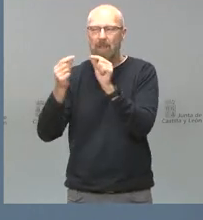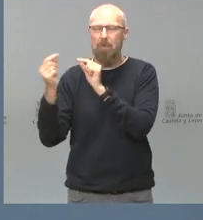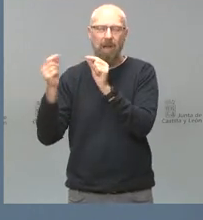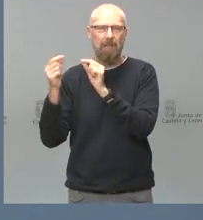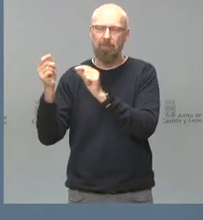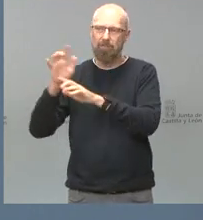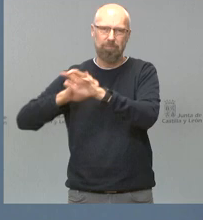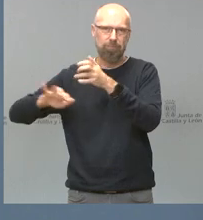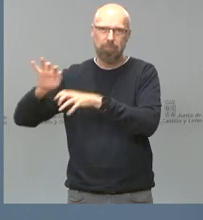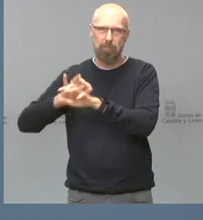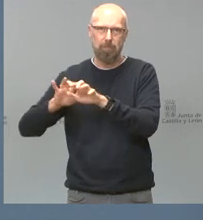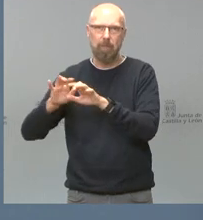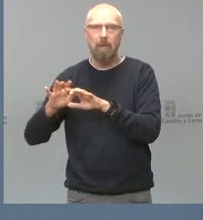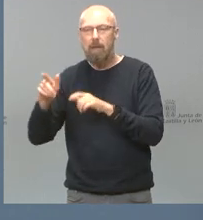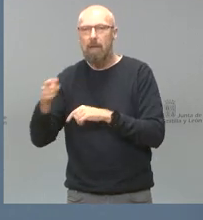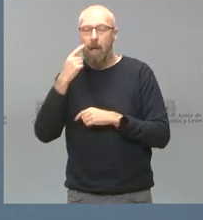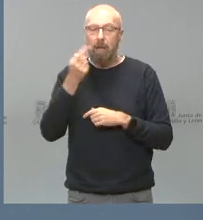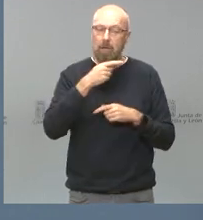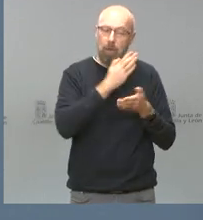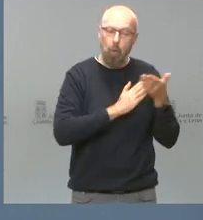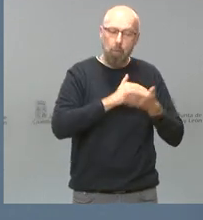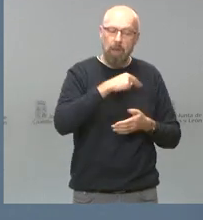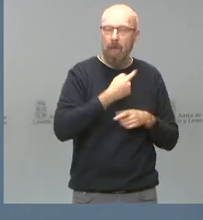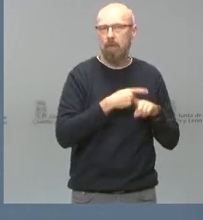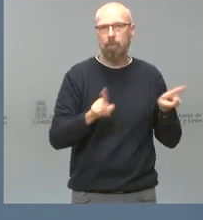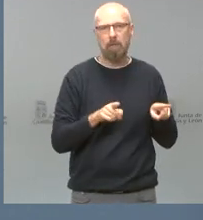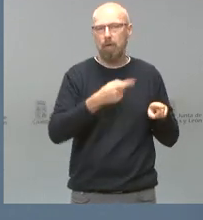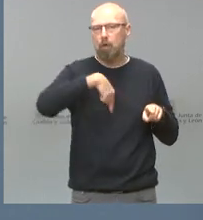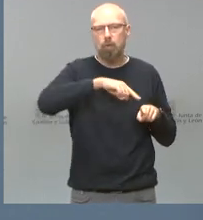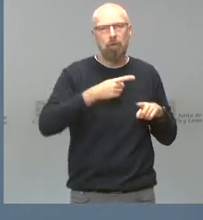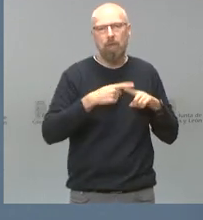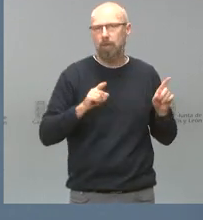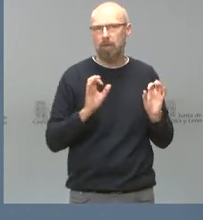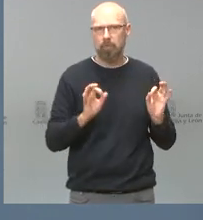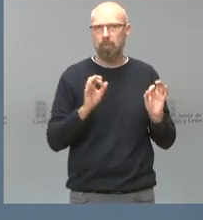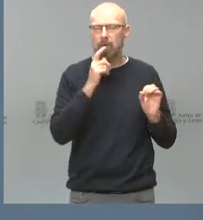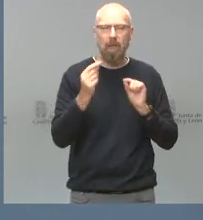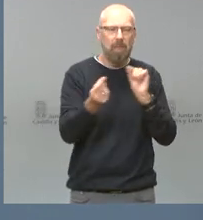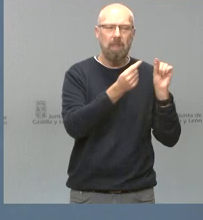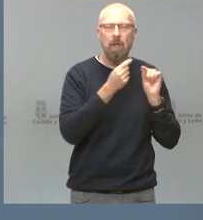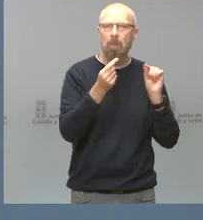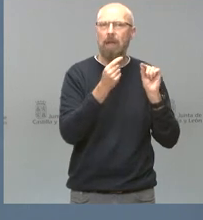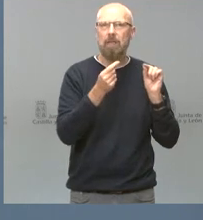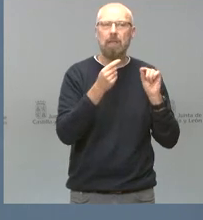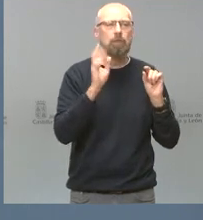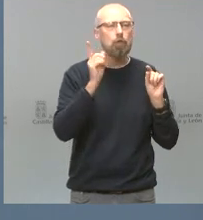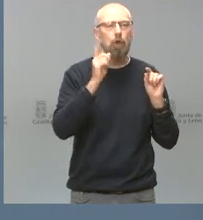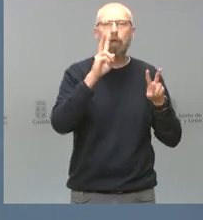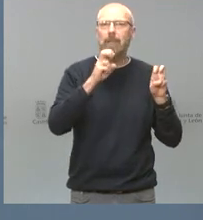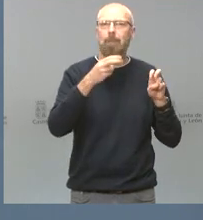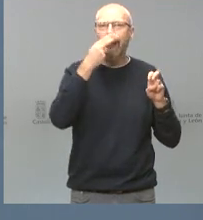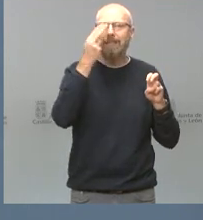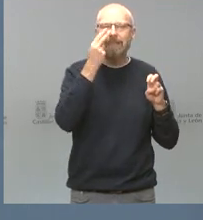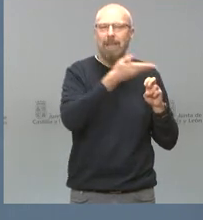precios políticos por apoyos parlamentarios, ni establecimos debates diferentes de lo que verdaderamente interesa a las personas. Yo hoy creo que es